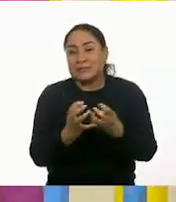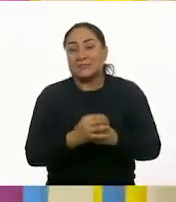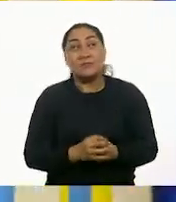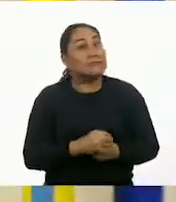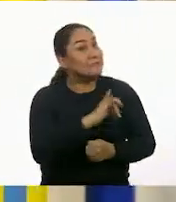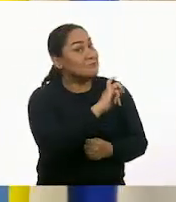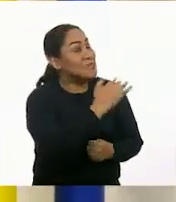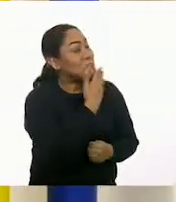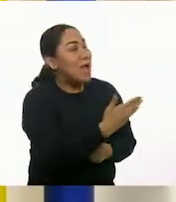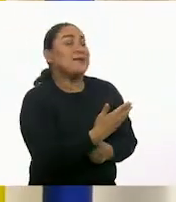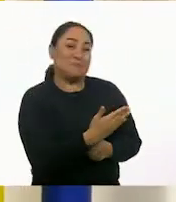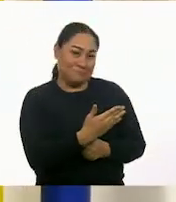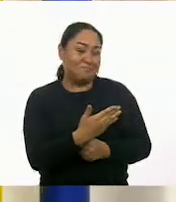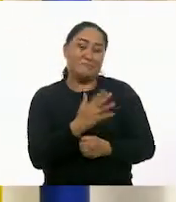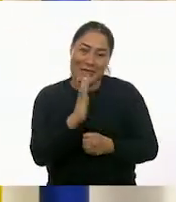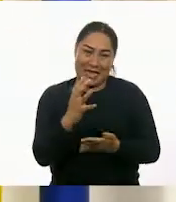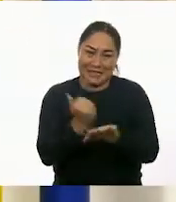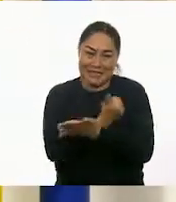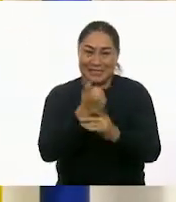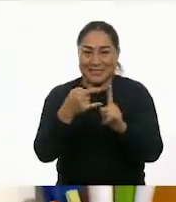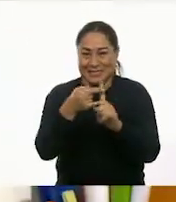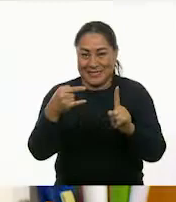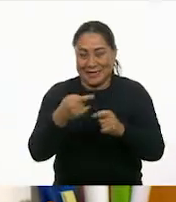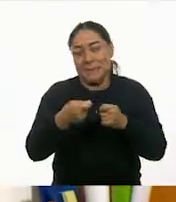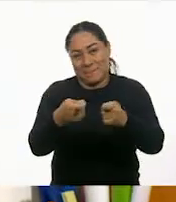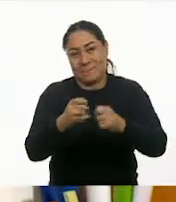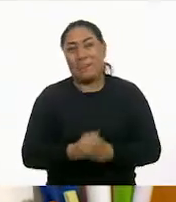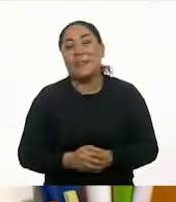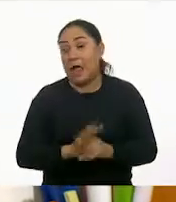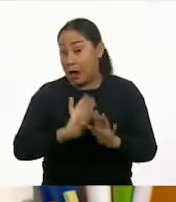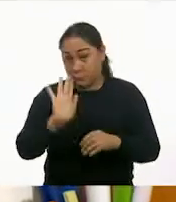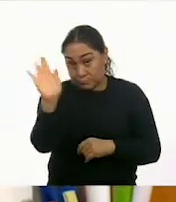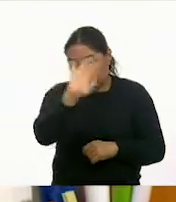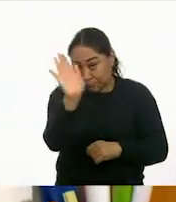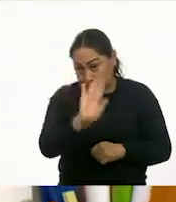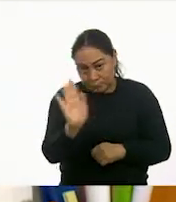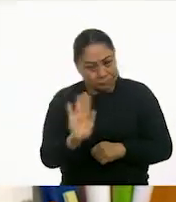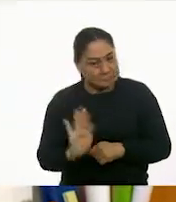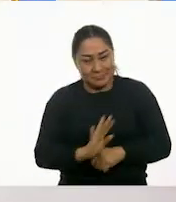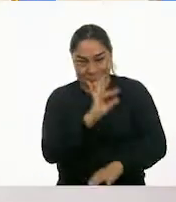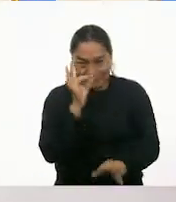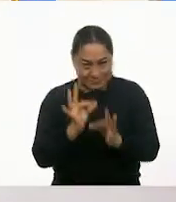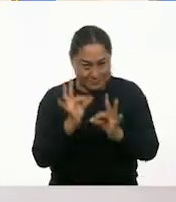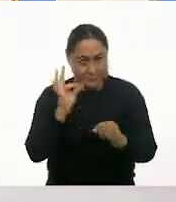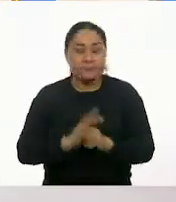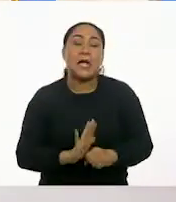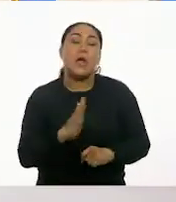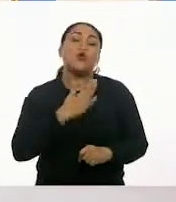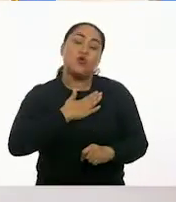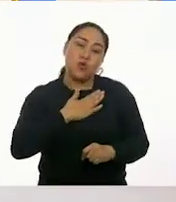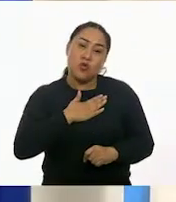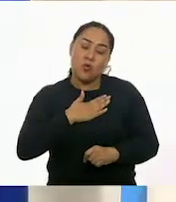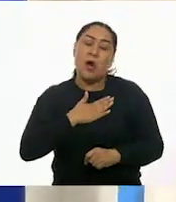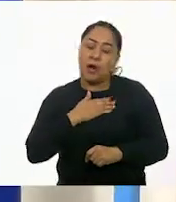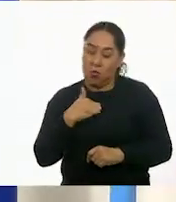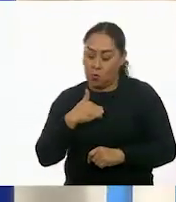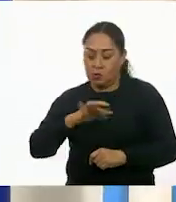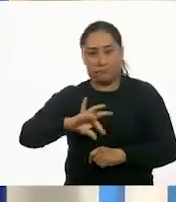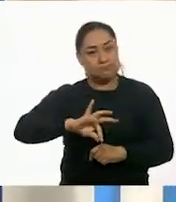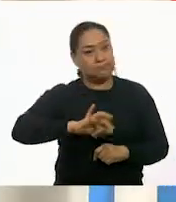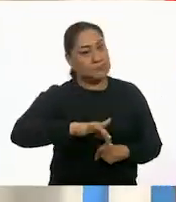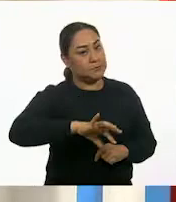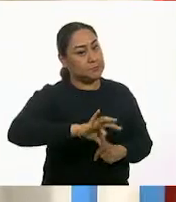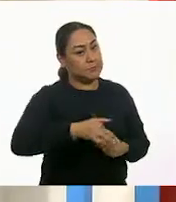Ok, ya tenemos una tarjeta roja. Muy bien, borremos este dibujo ya, ¿verdad? Ya lo podemos borrar. Mientras voy girándola a pirinola para saber qué color cae.